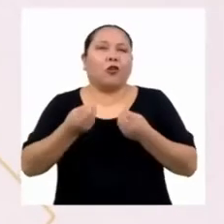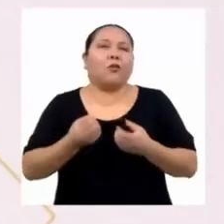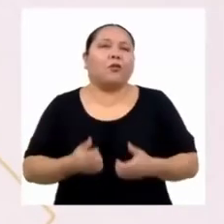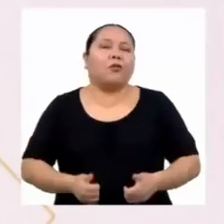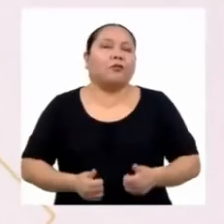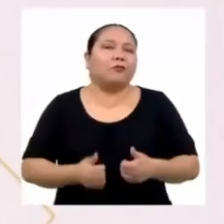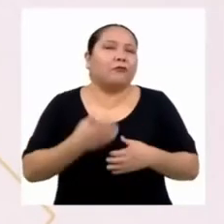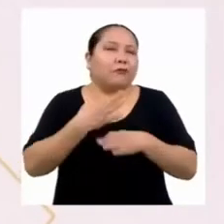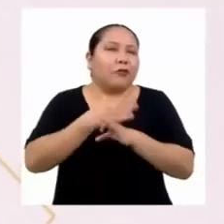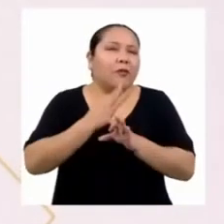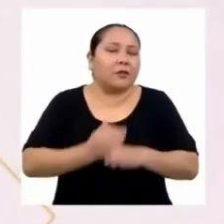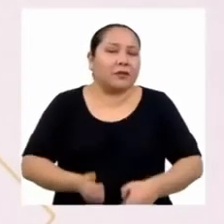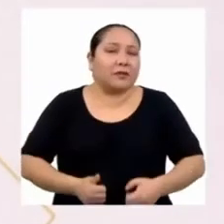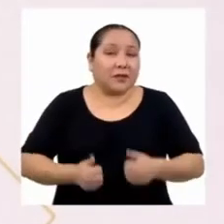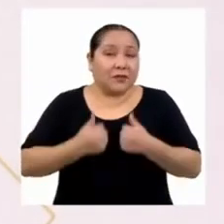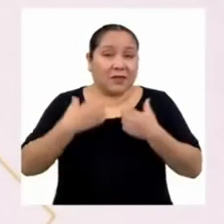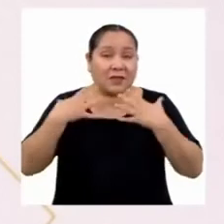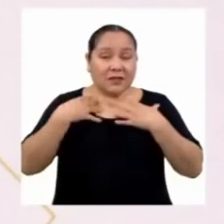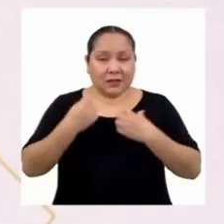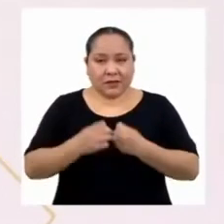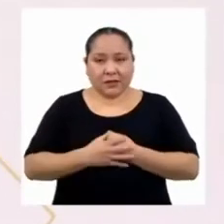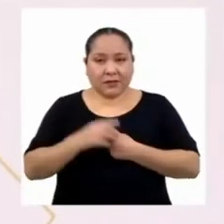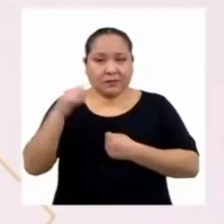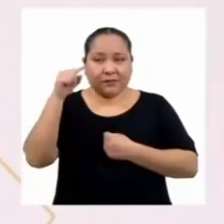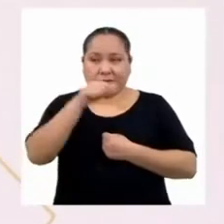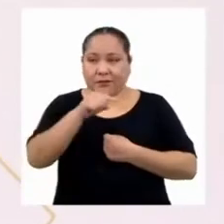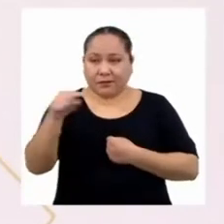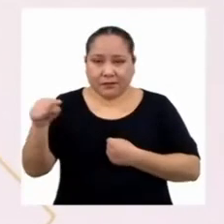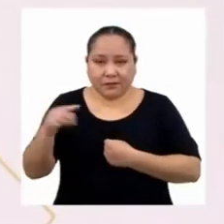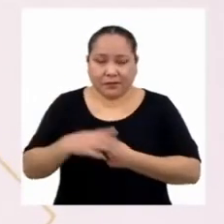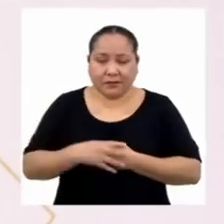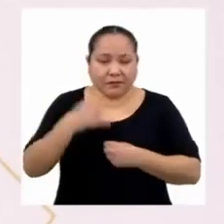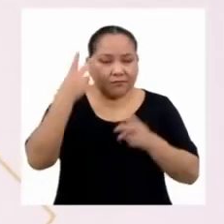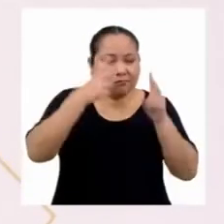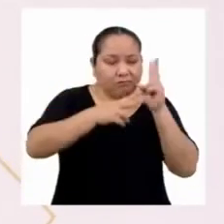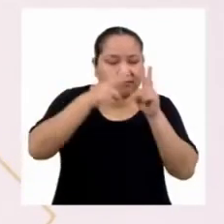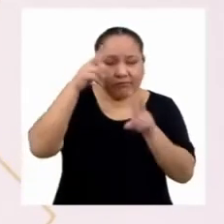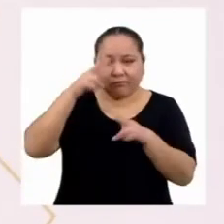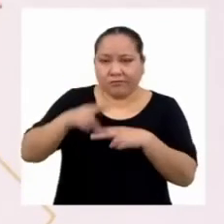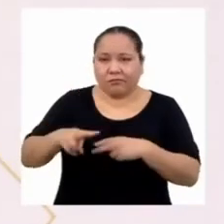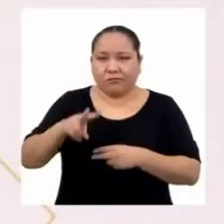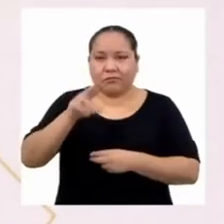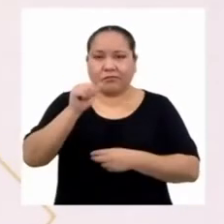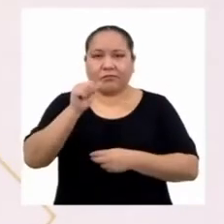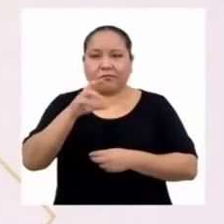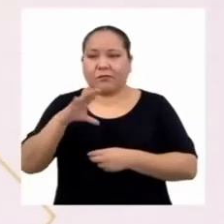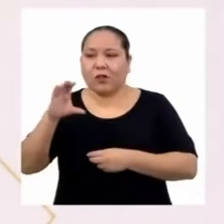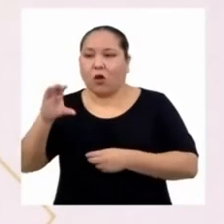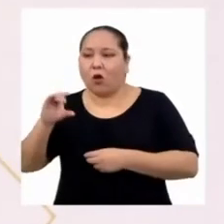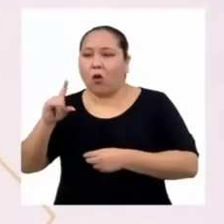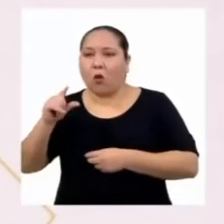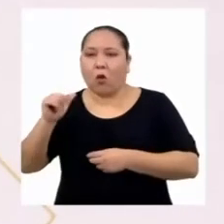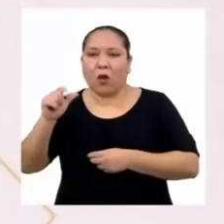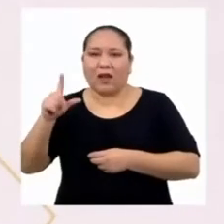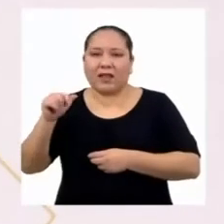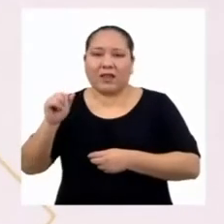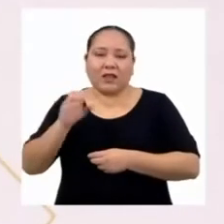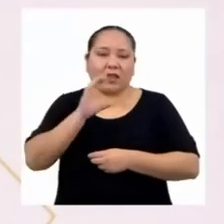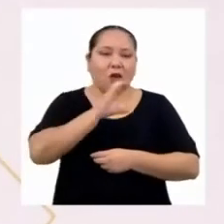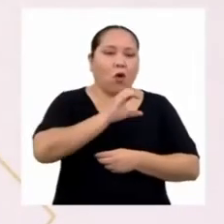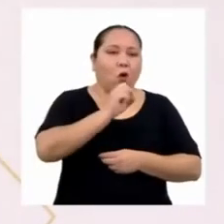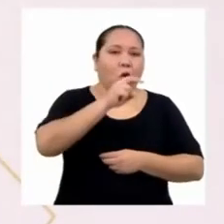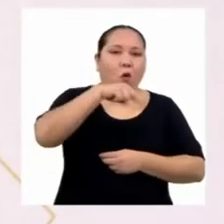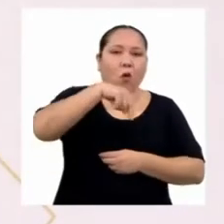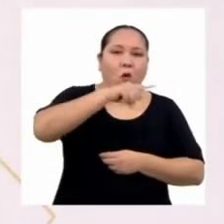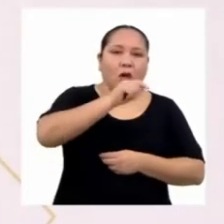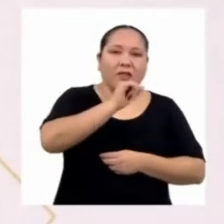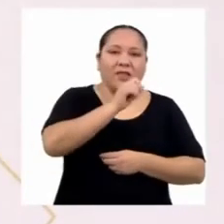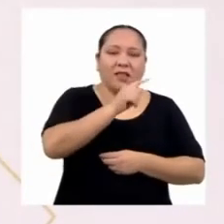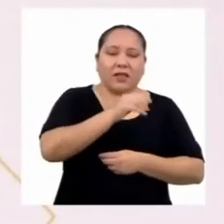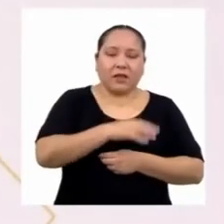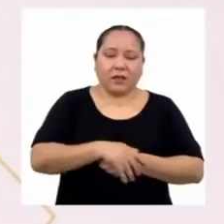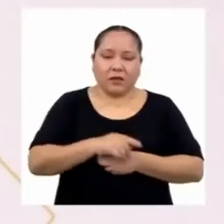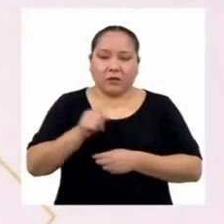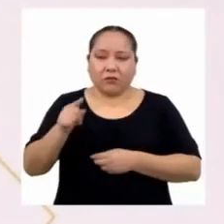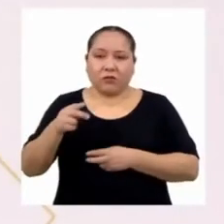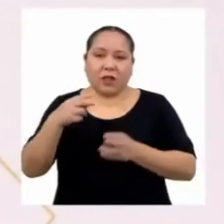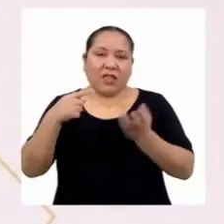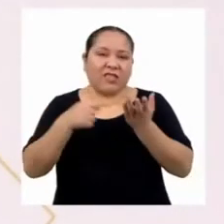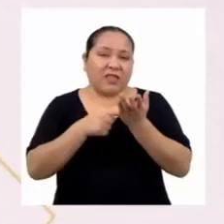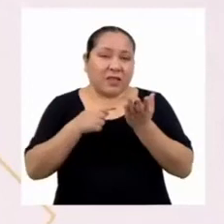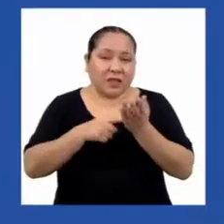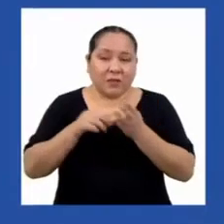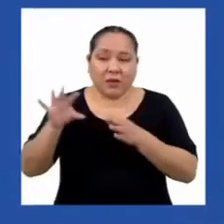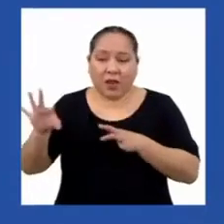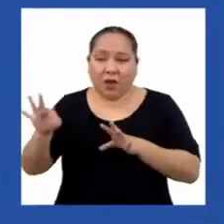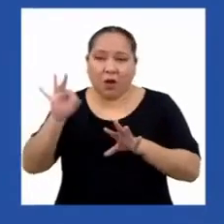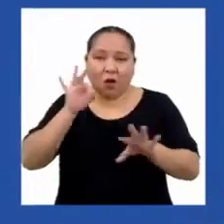vida saludable. A raíz de esto, identificamos variables cualitativas y cuantitativas. Empleamos una técnica para